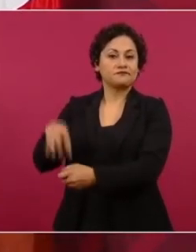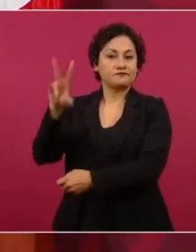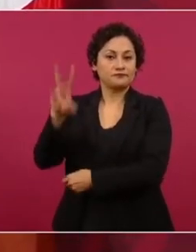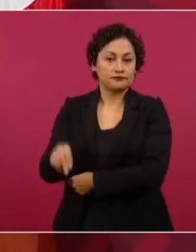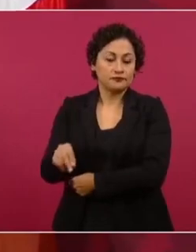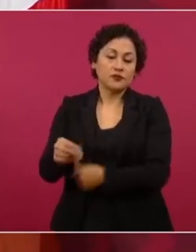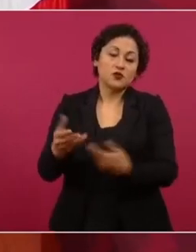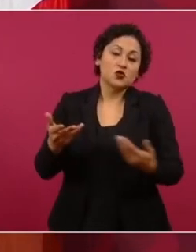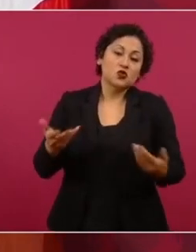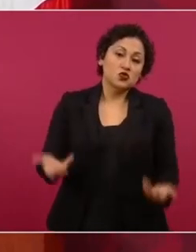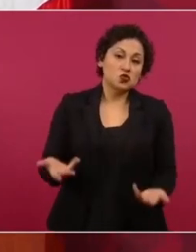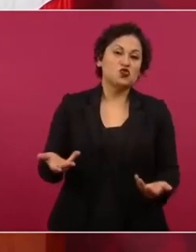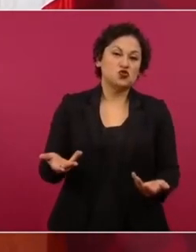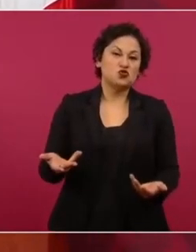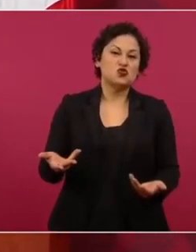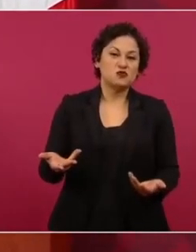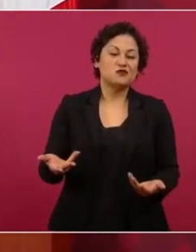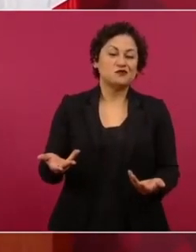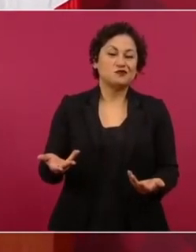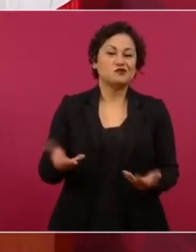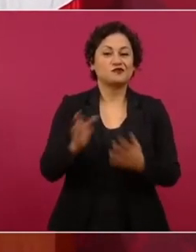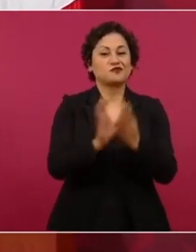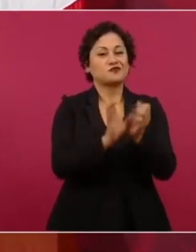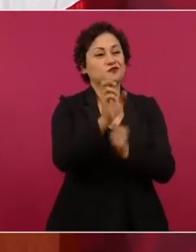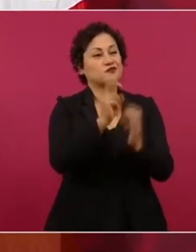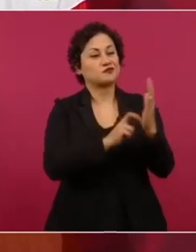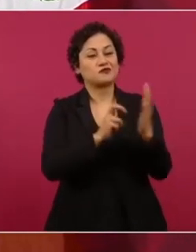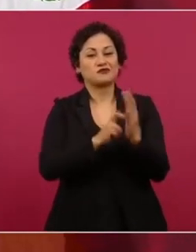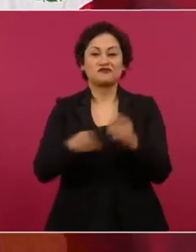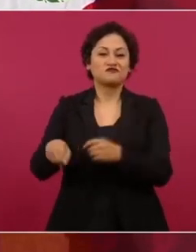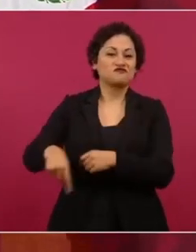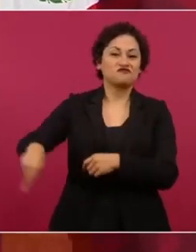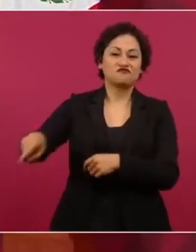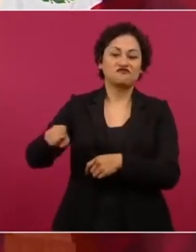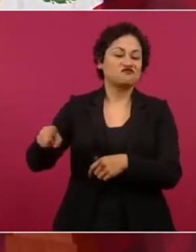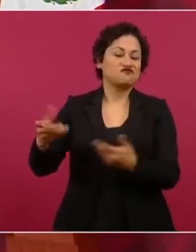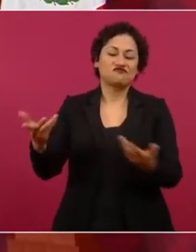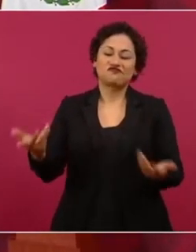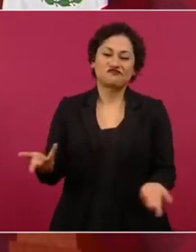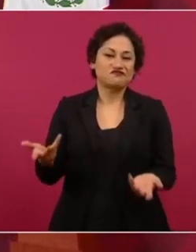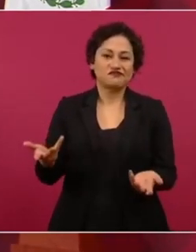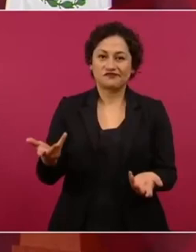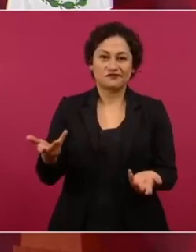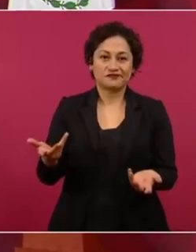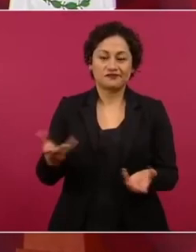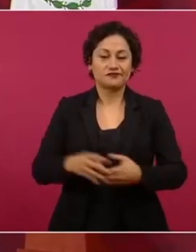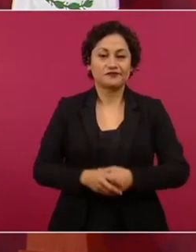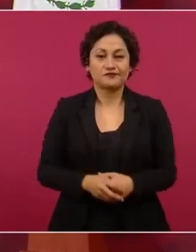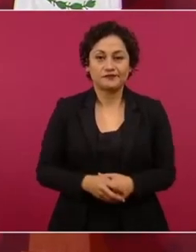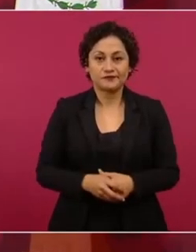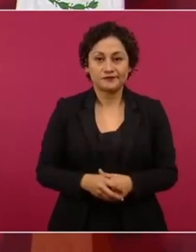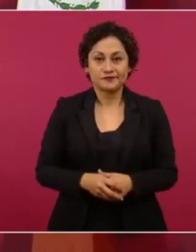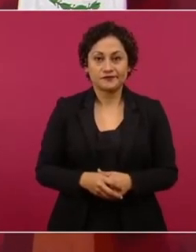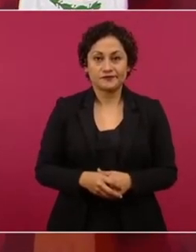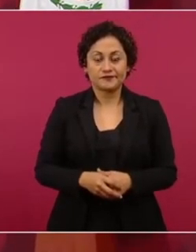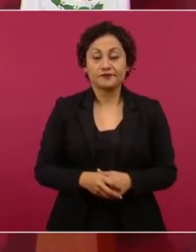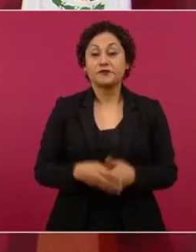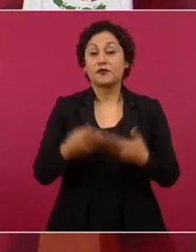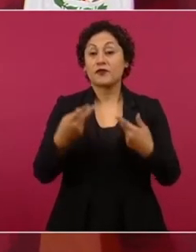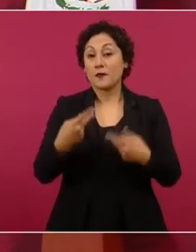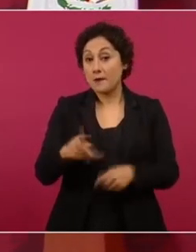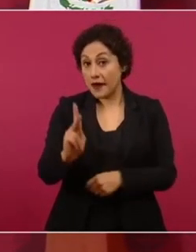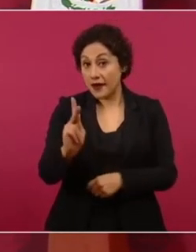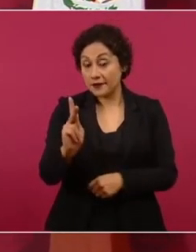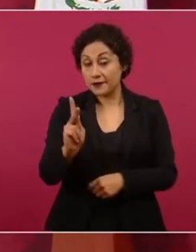mayoría que se necesita para la reforma constitucional. Sin embargo,